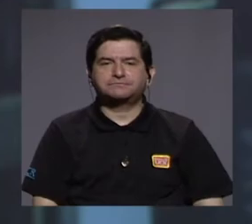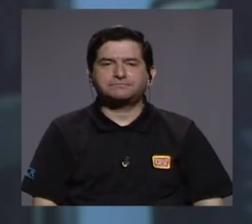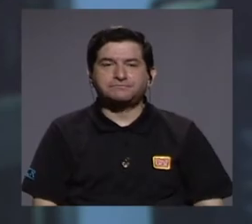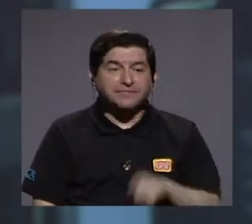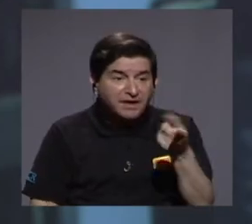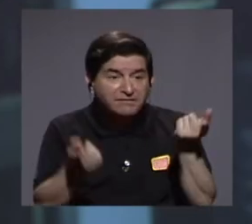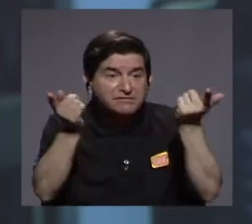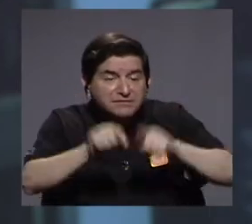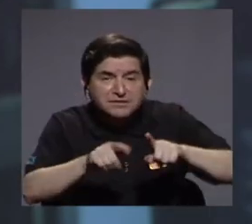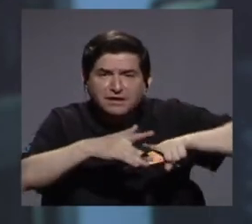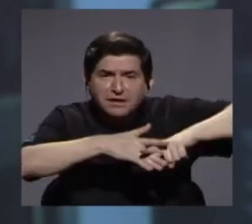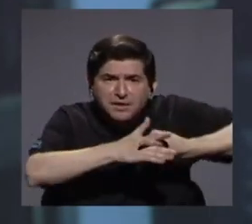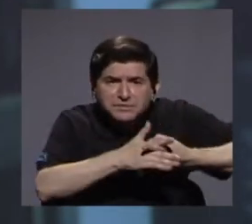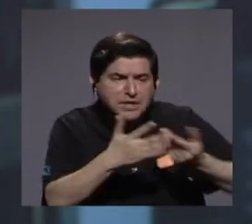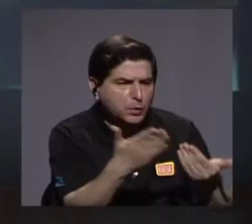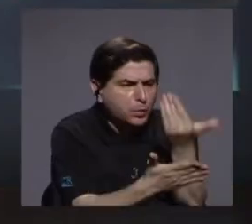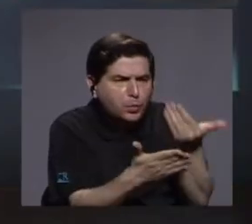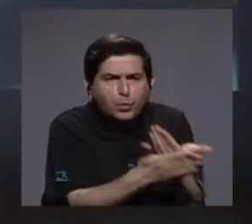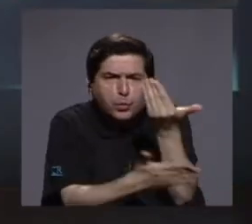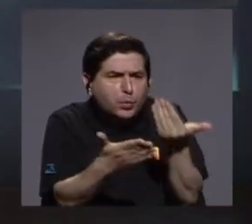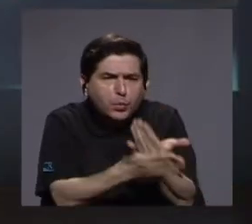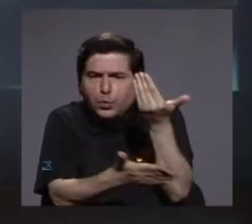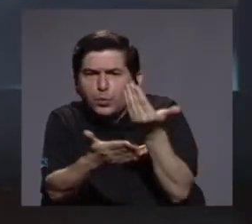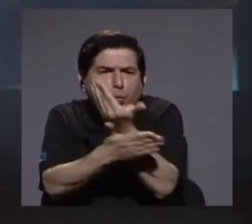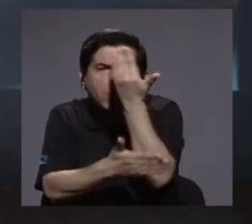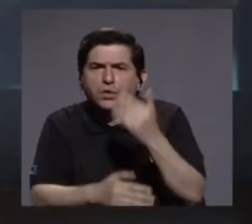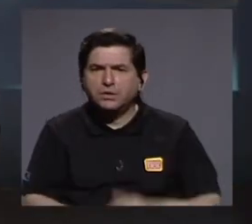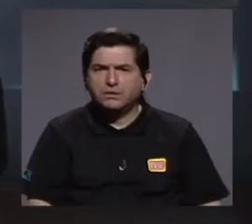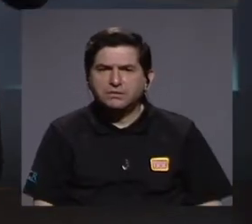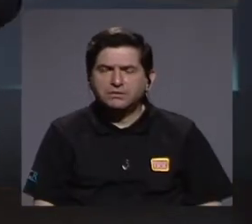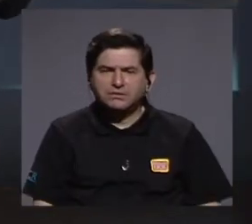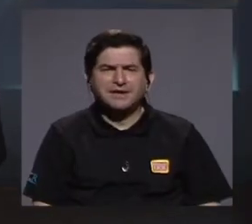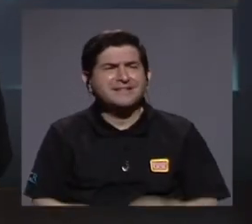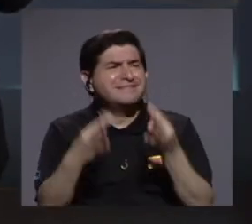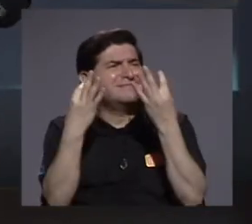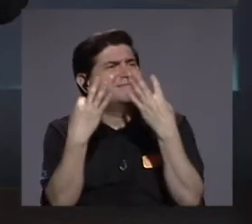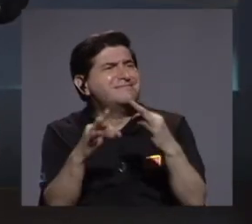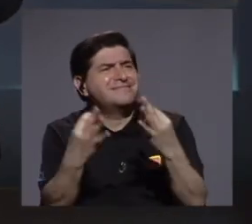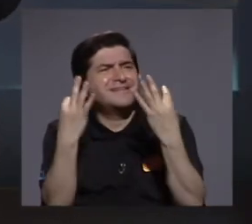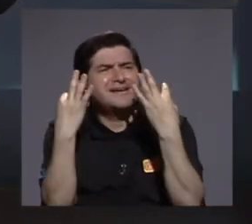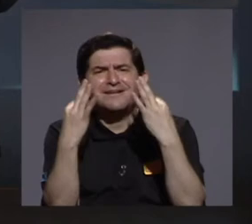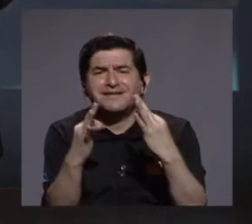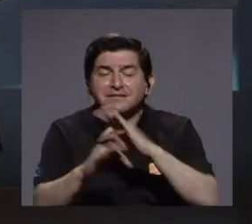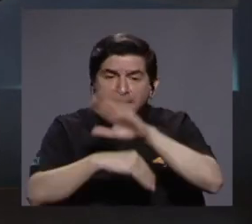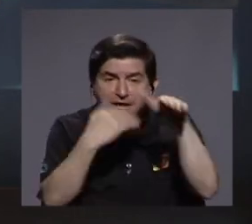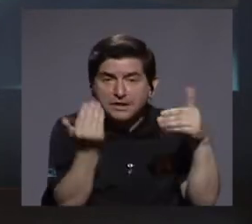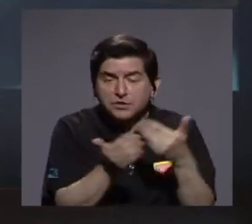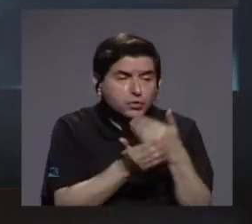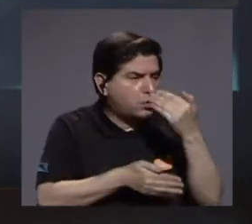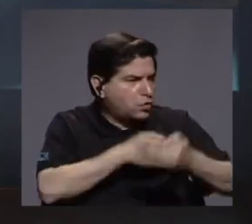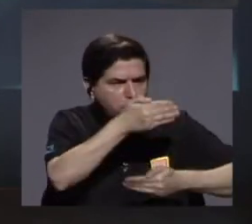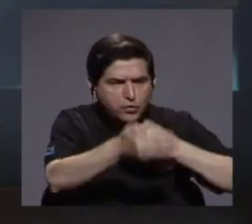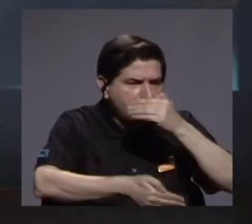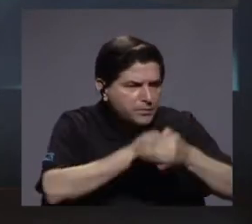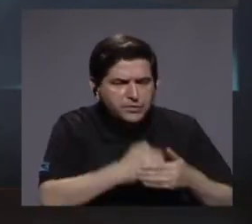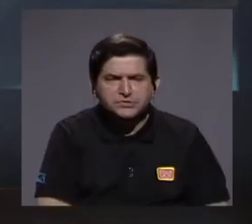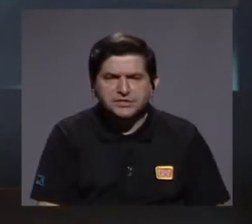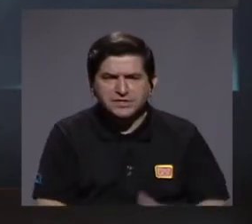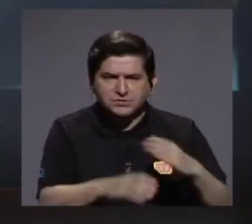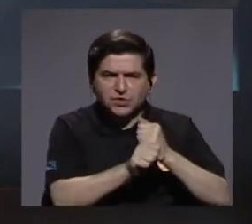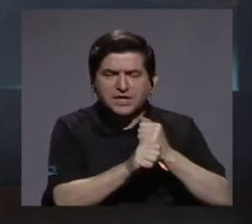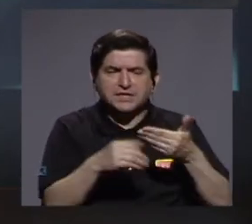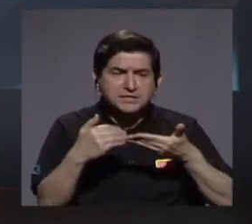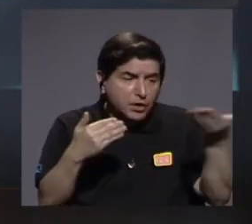tuvo que empezar a innovar. Tuvo que empezar a tratar de sacar todos esos procesos de cómo hacer las cosas